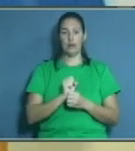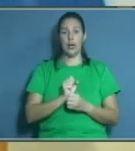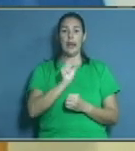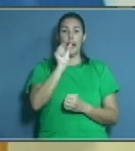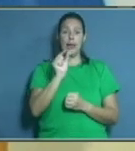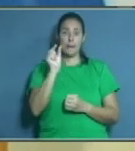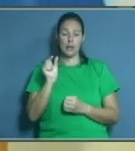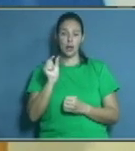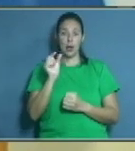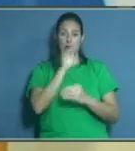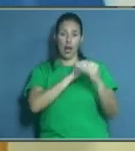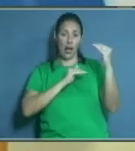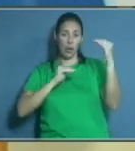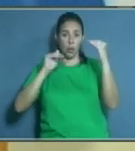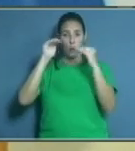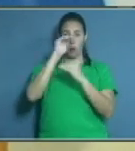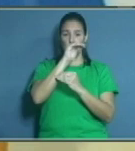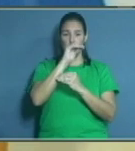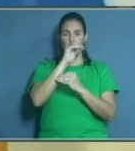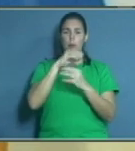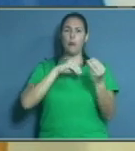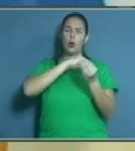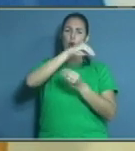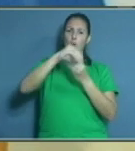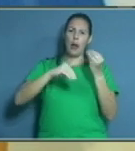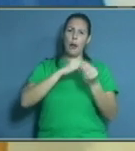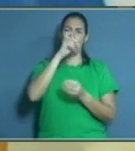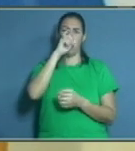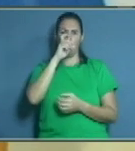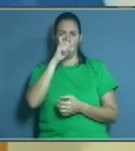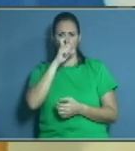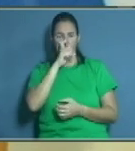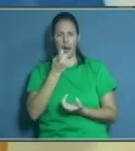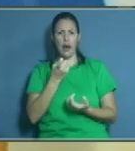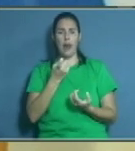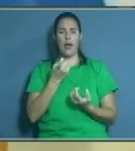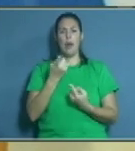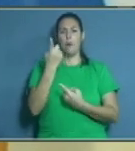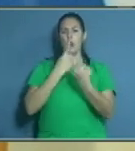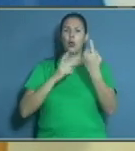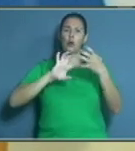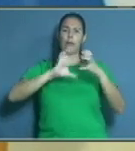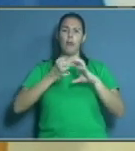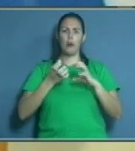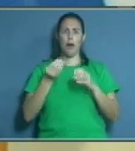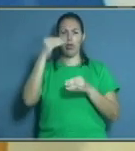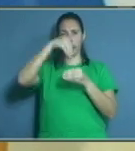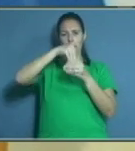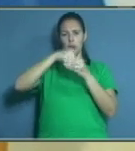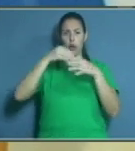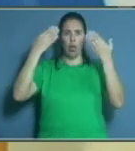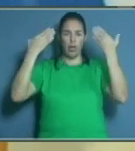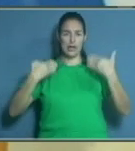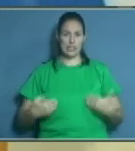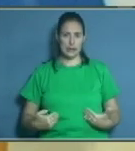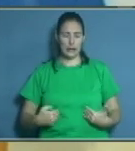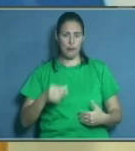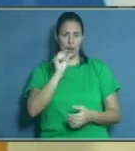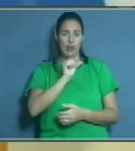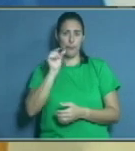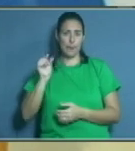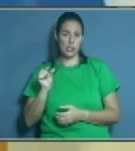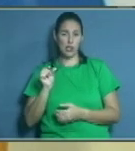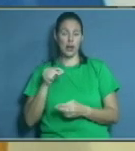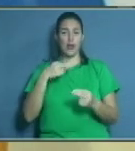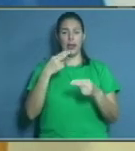los cambios fisiológicos que se producen por la edad, por algunas alteraciones sistémicas que tienen nuestros adultos mayores que le